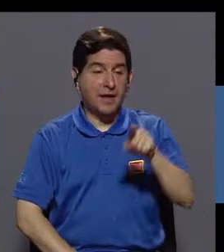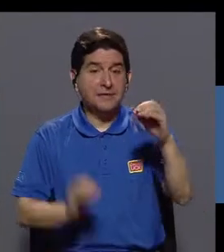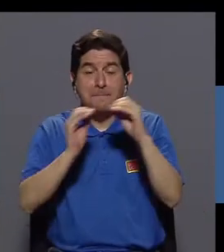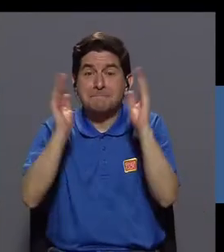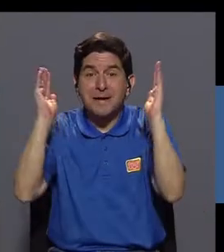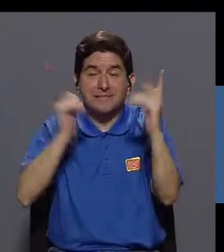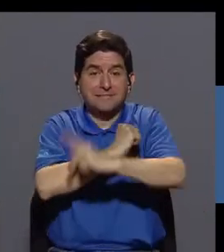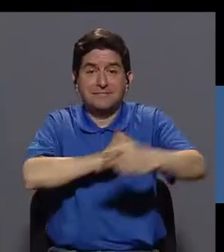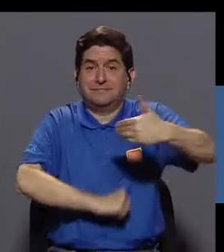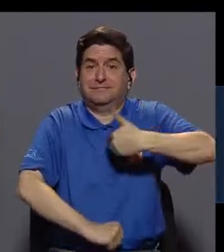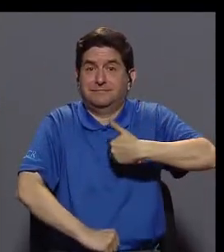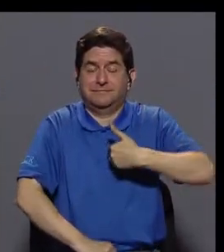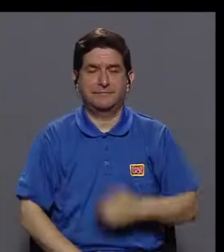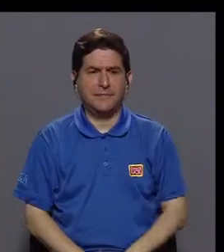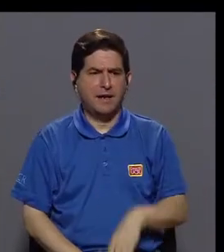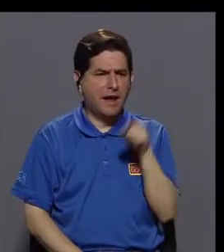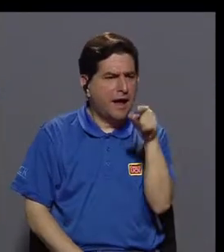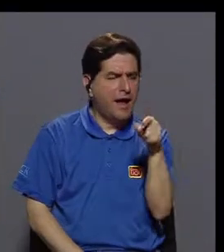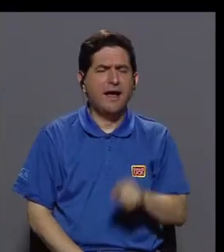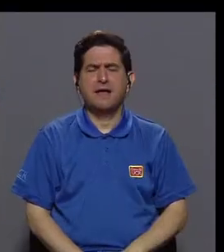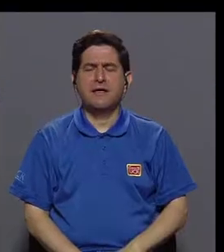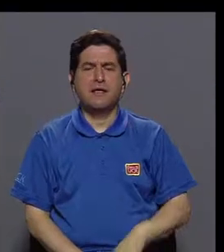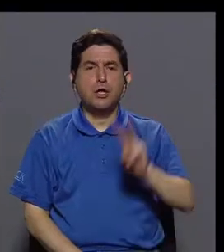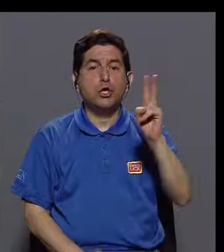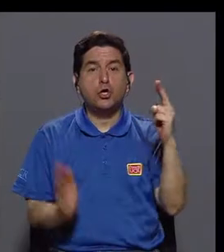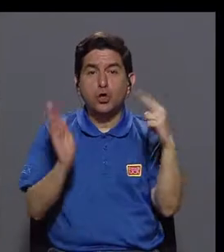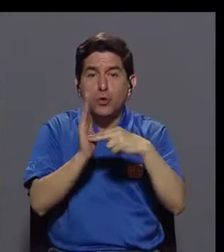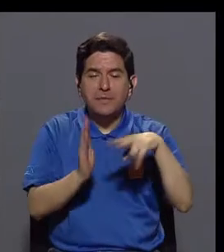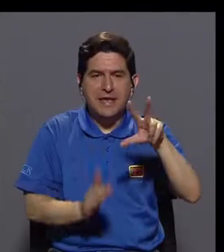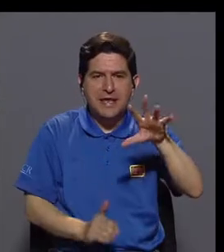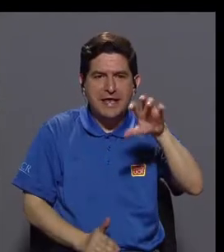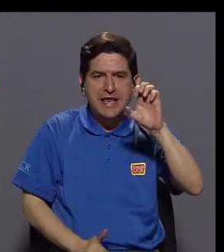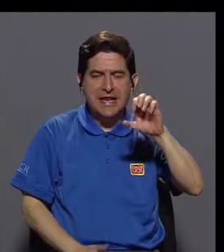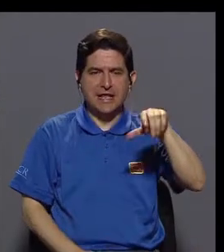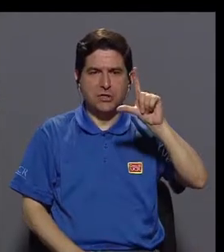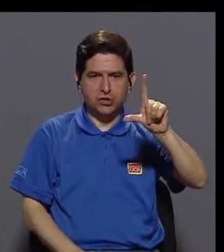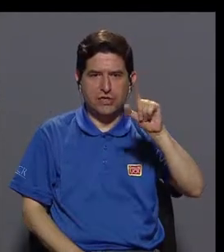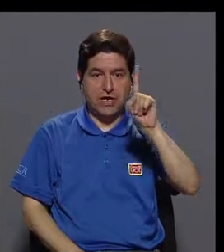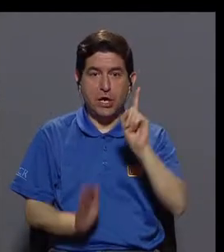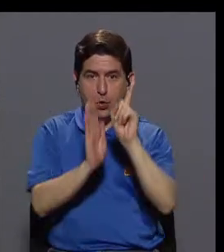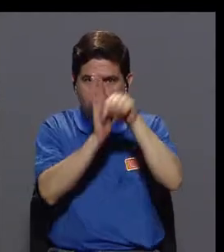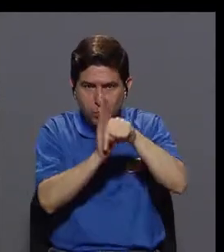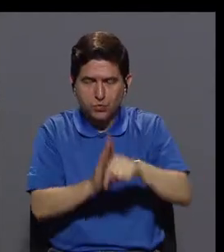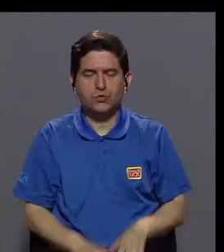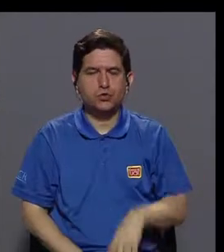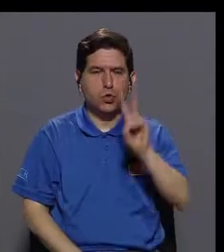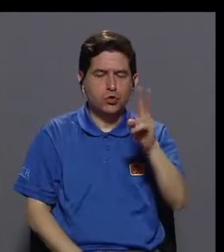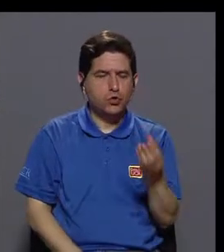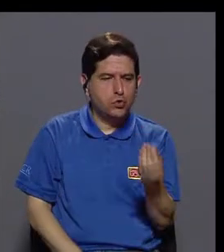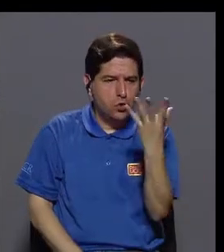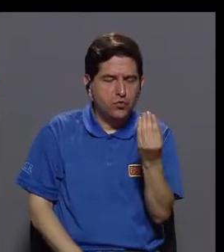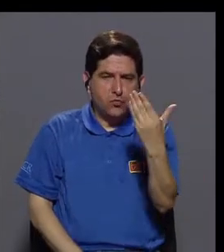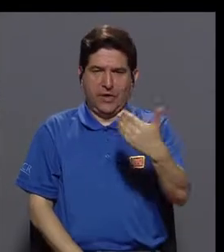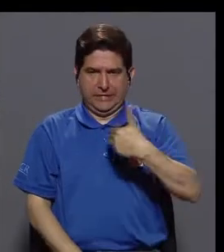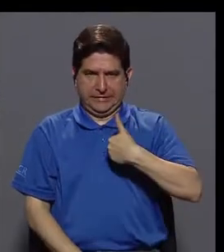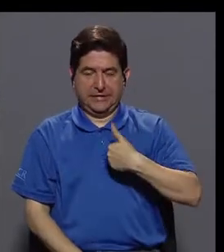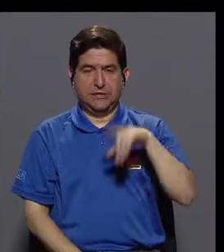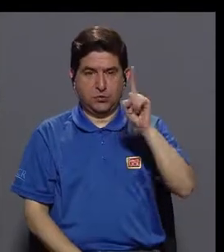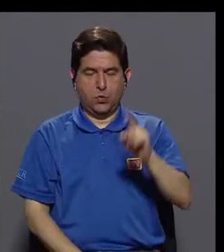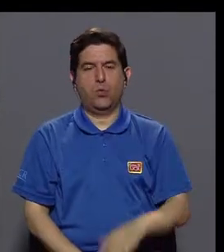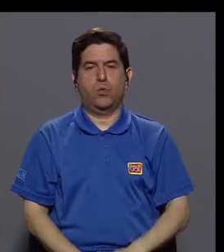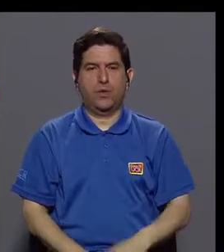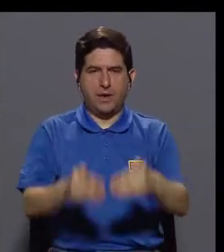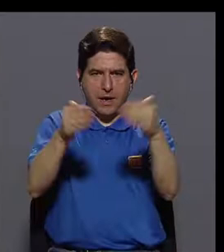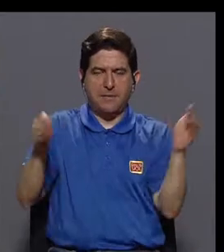más grande del país. Tiene una capacidad nominal de 2.500 litros por segundo. Tiene dos fuentes de abastecimiento. Una la